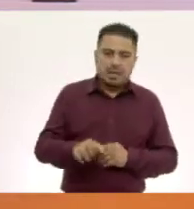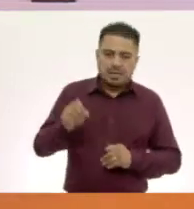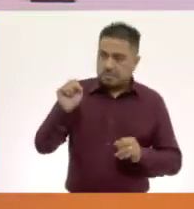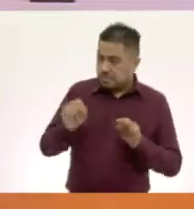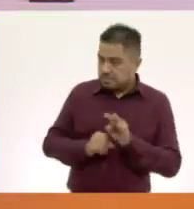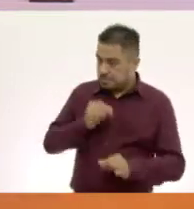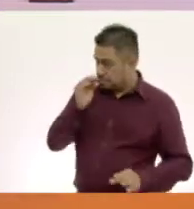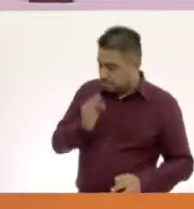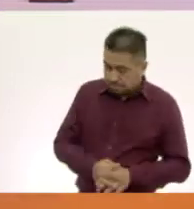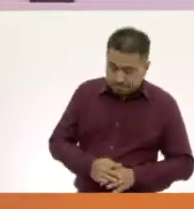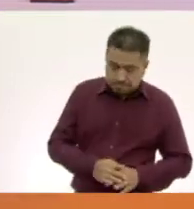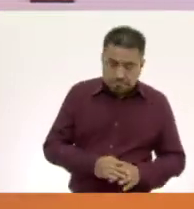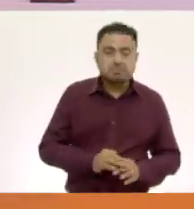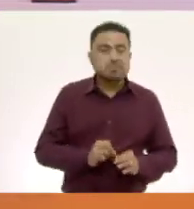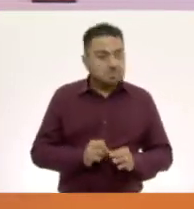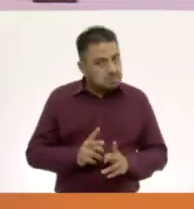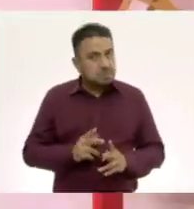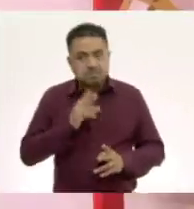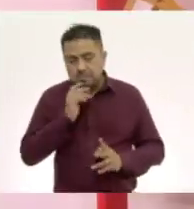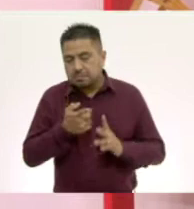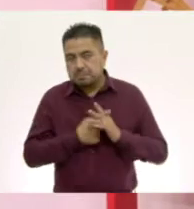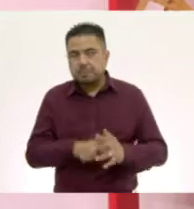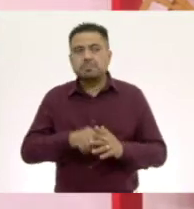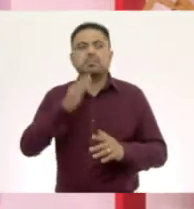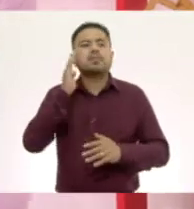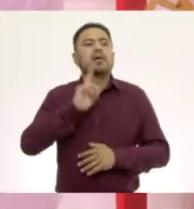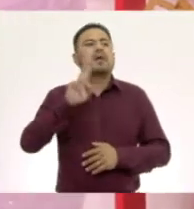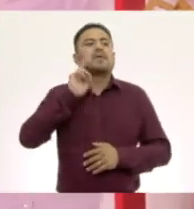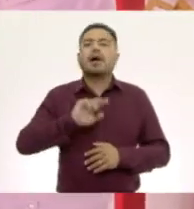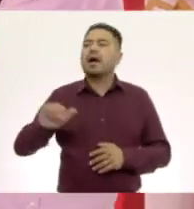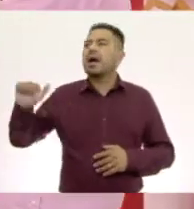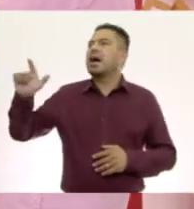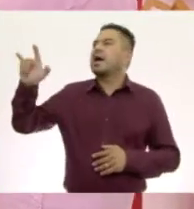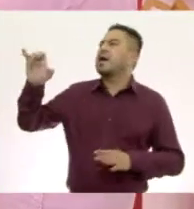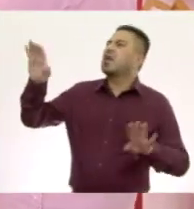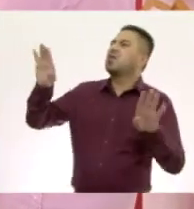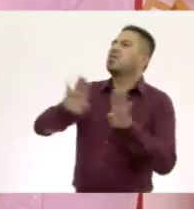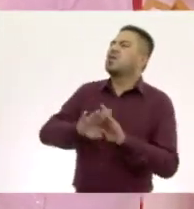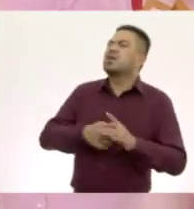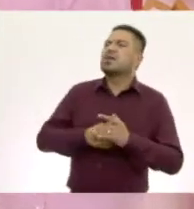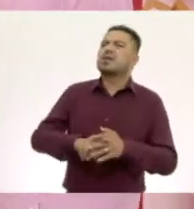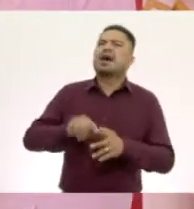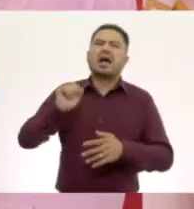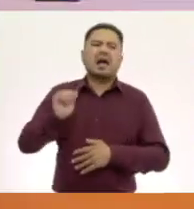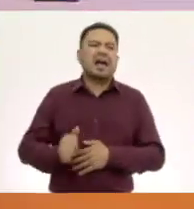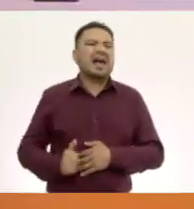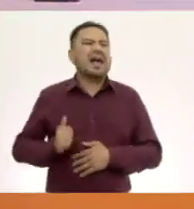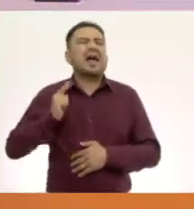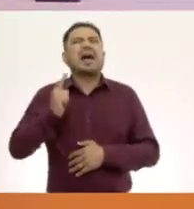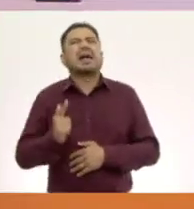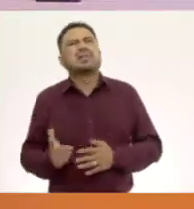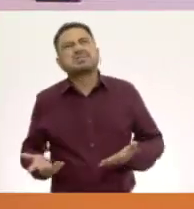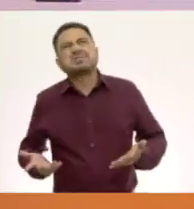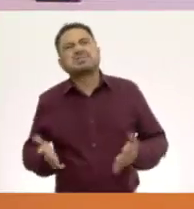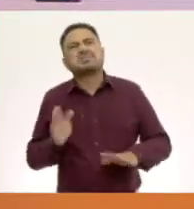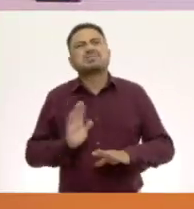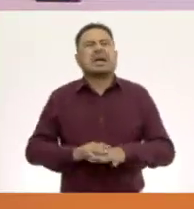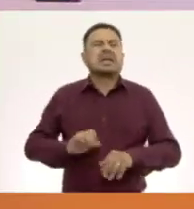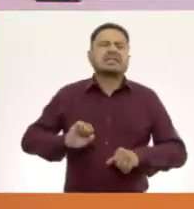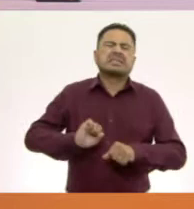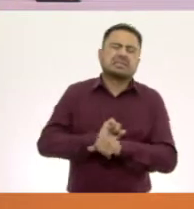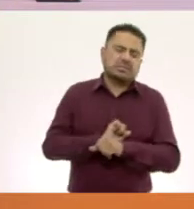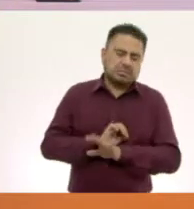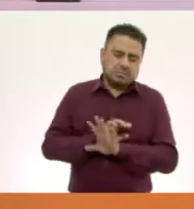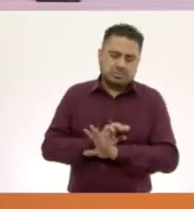Muy bien. vamos a empezar. A ver, Ale, vamos a empezar con algo muy sencillo.